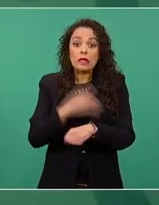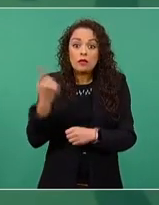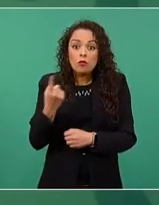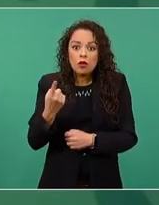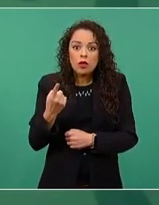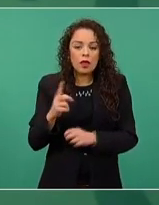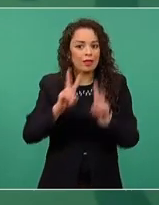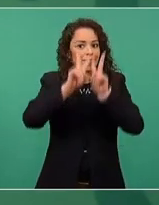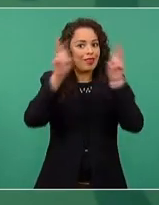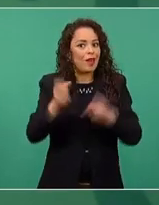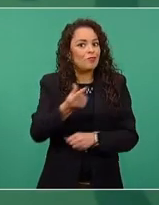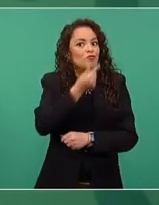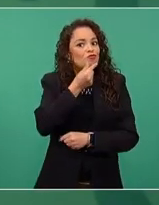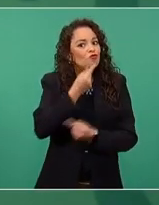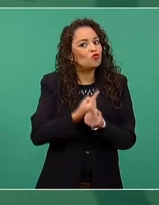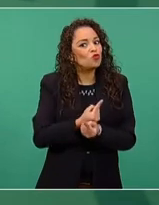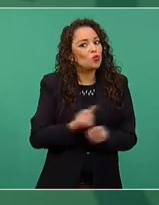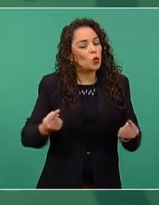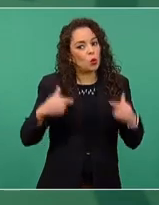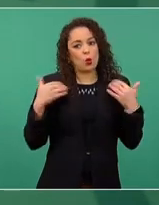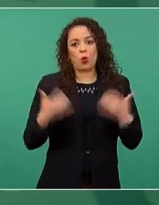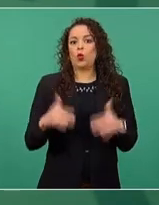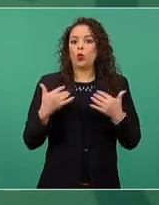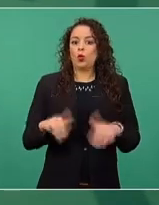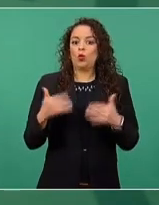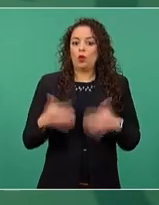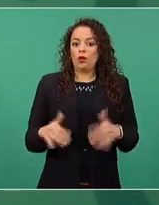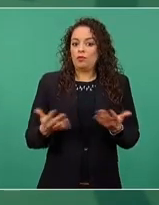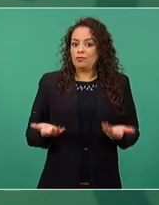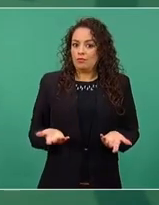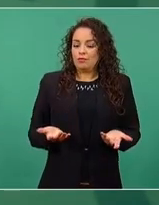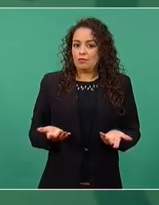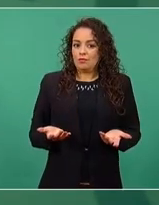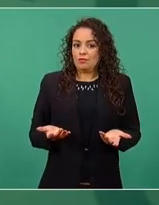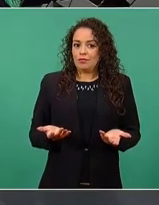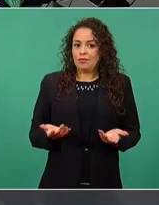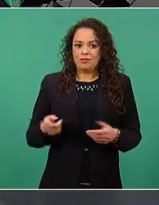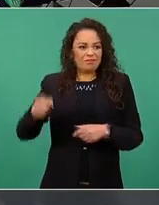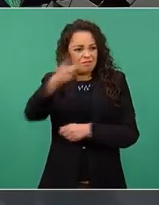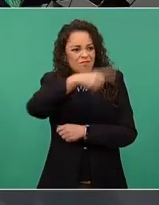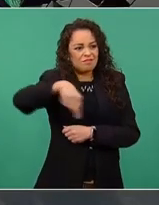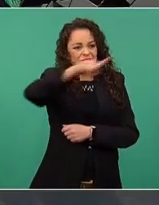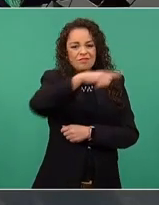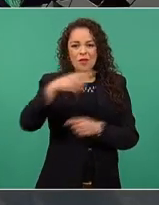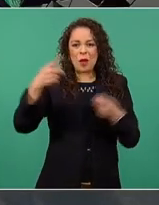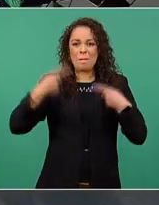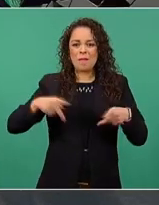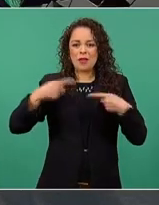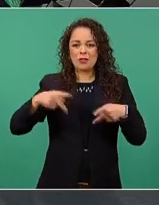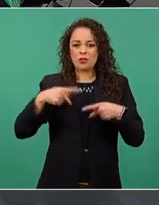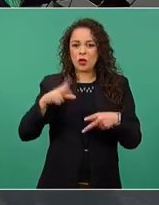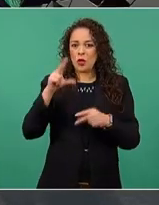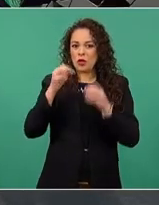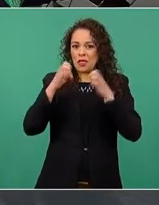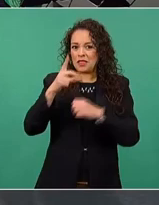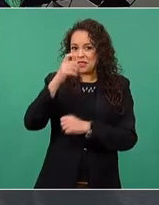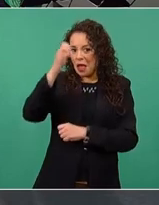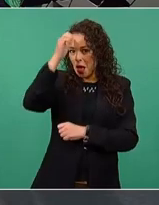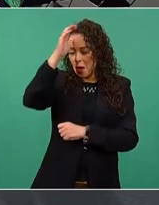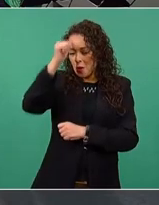Entonces, los adversarios que se fijan en todo,